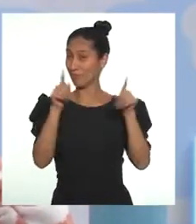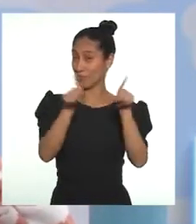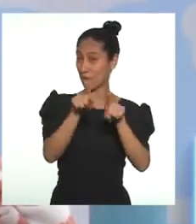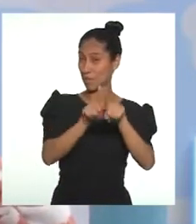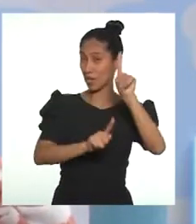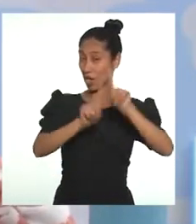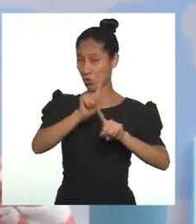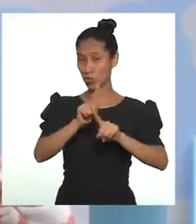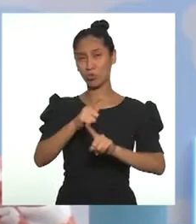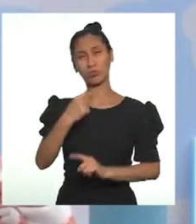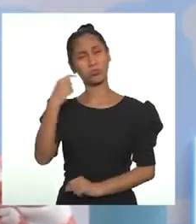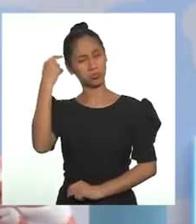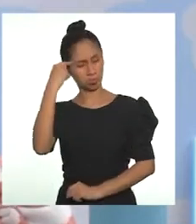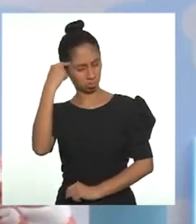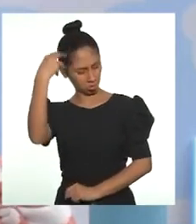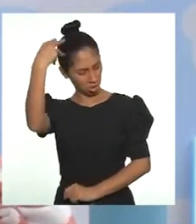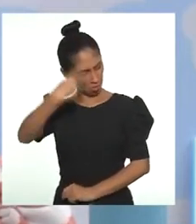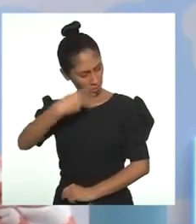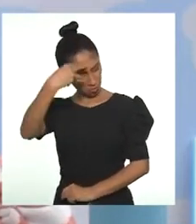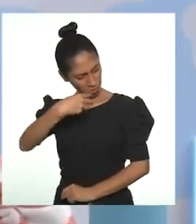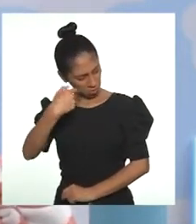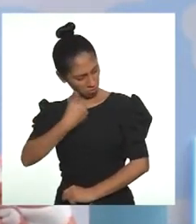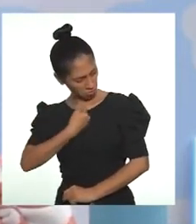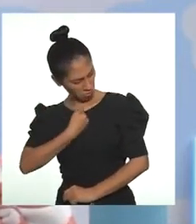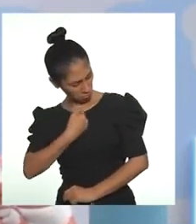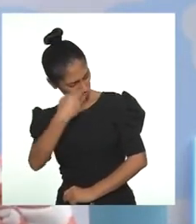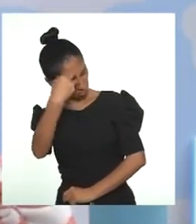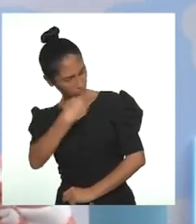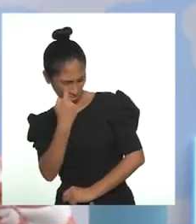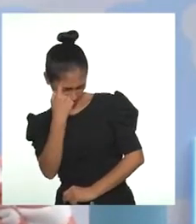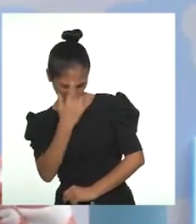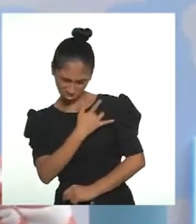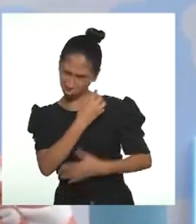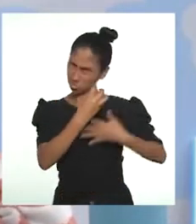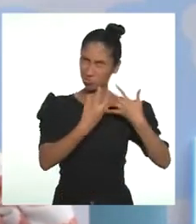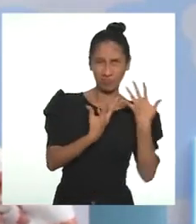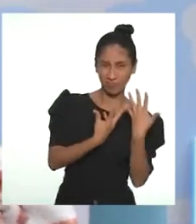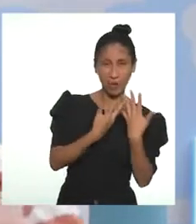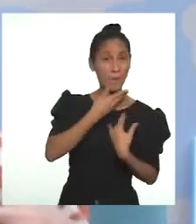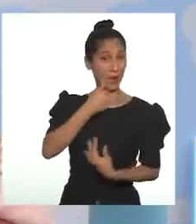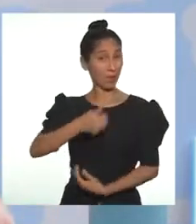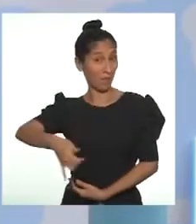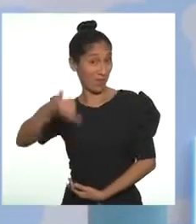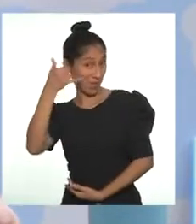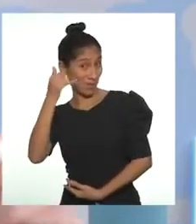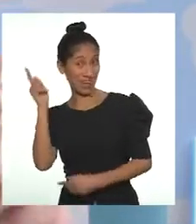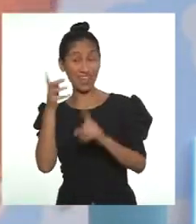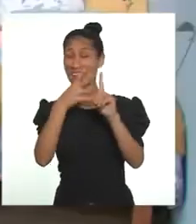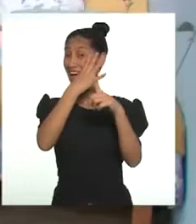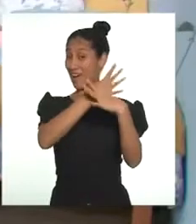Pero creo que para complementar y seguir conversando sobre la importancia de la autoestima, llamaré a una liada psicóloga.